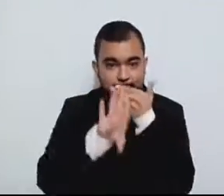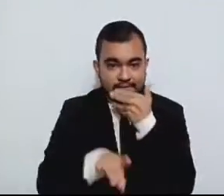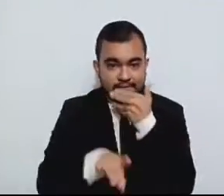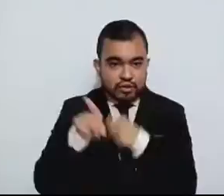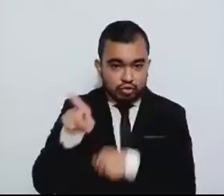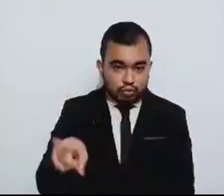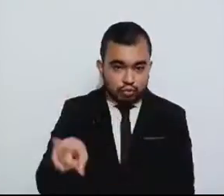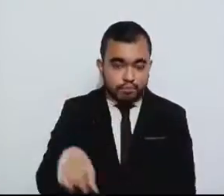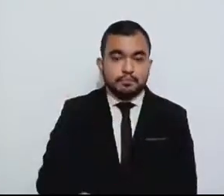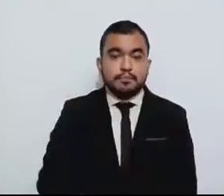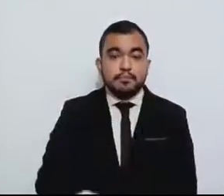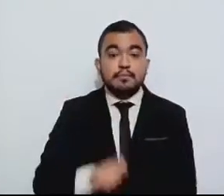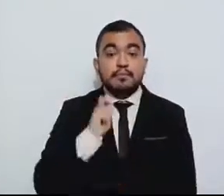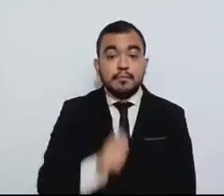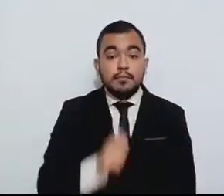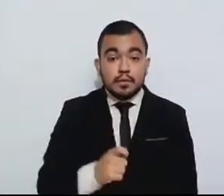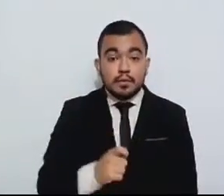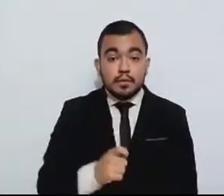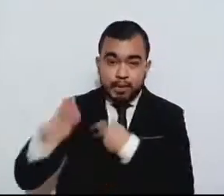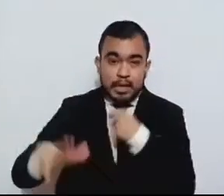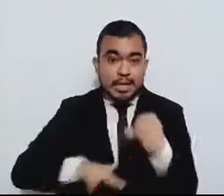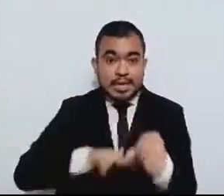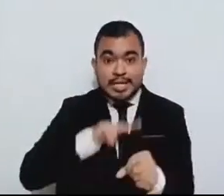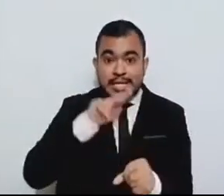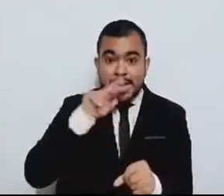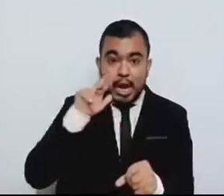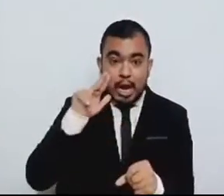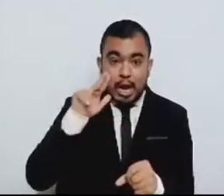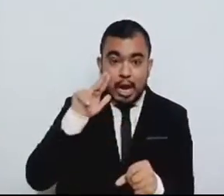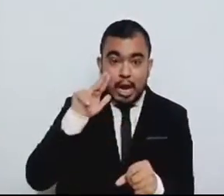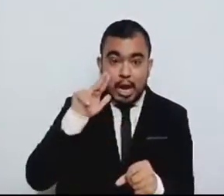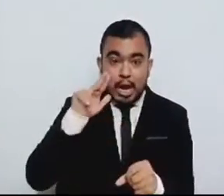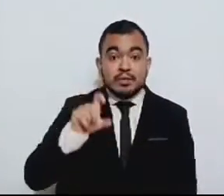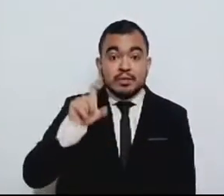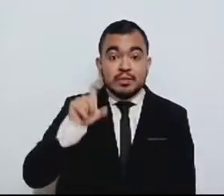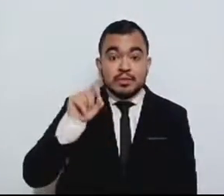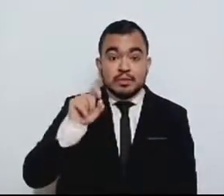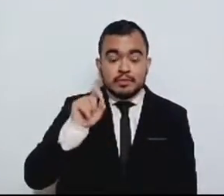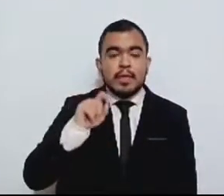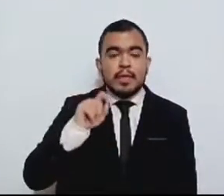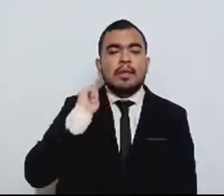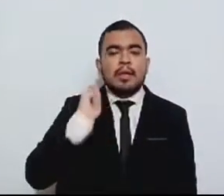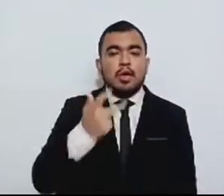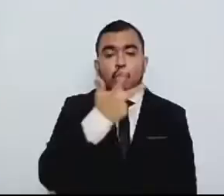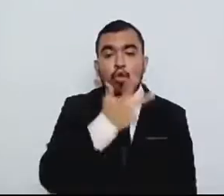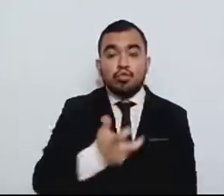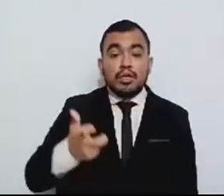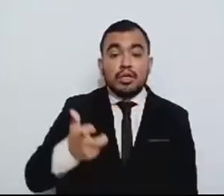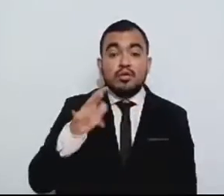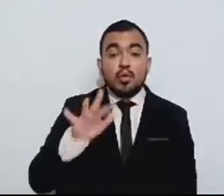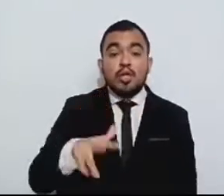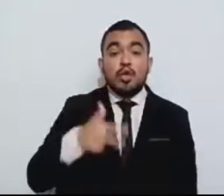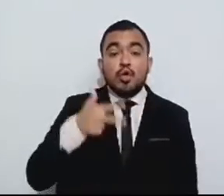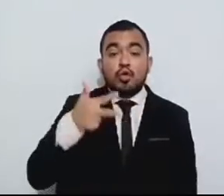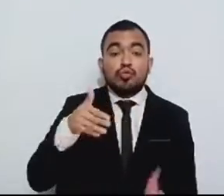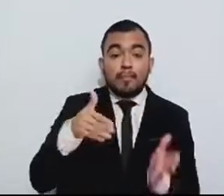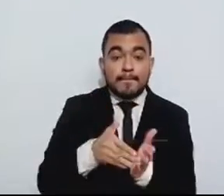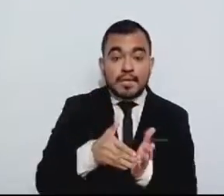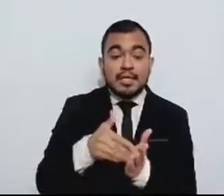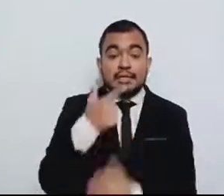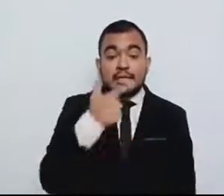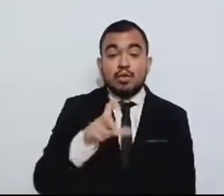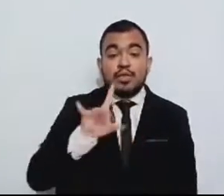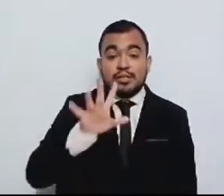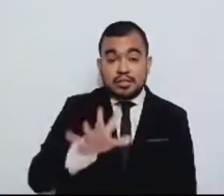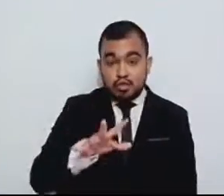durante el 2020 a 858 mil 735 mexicanos y dejaron